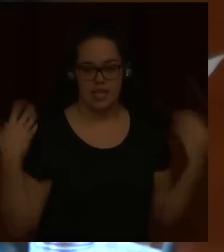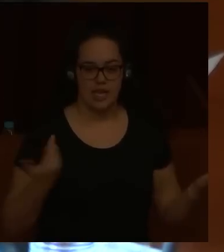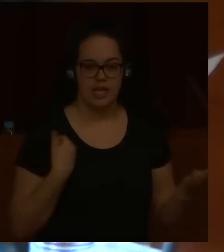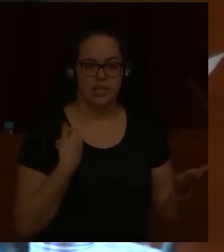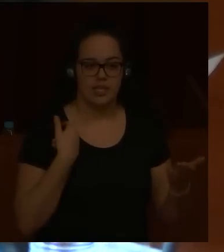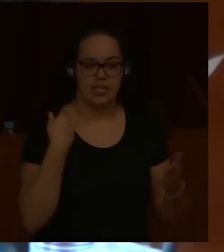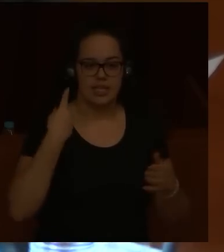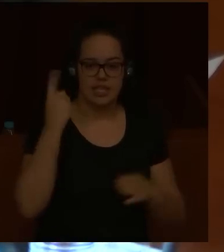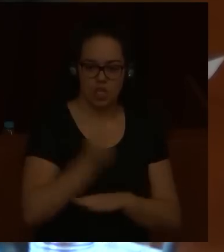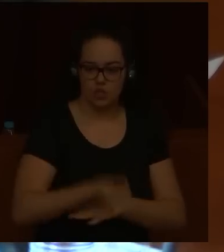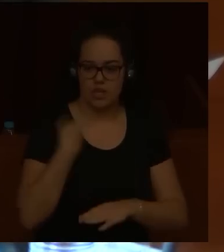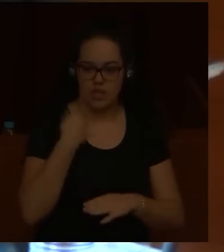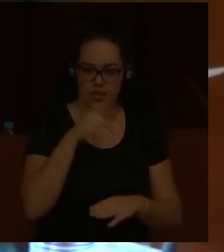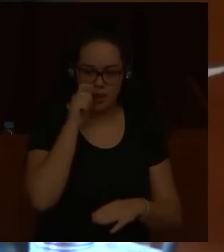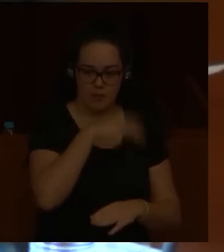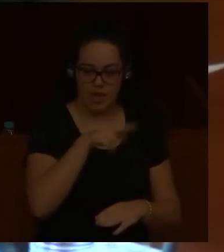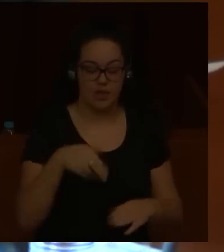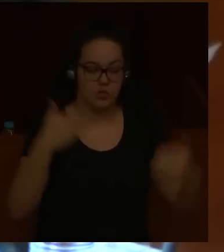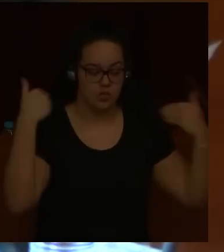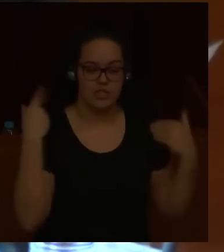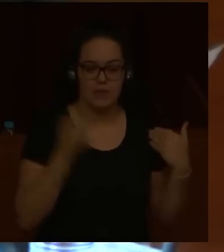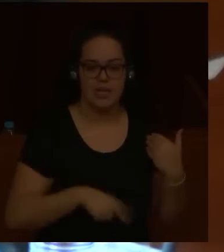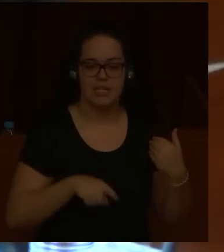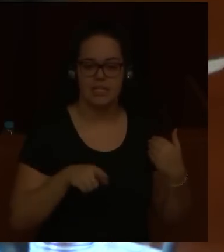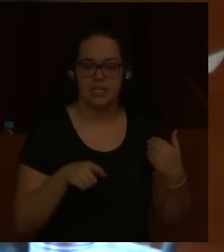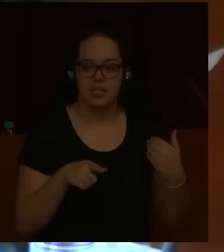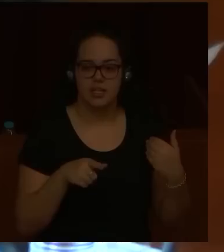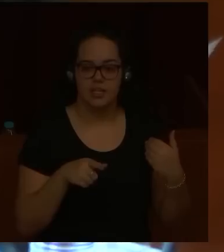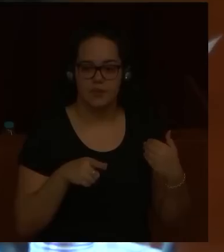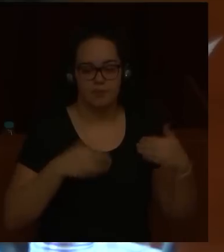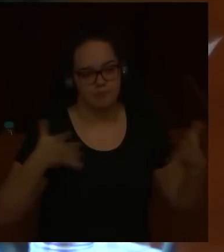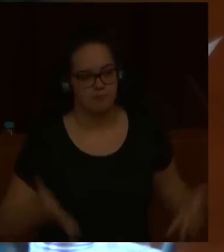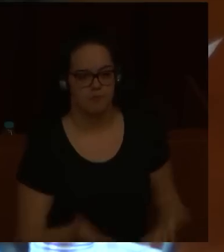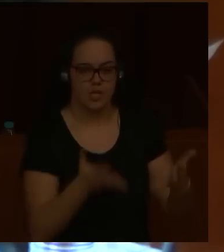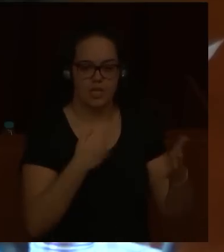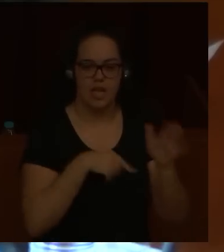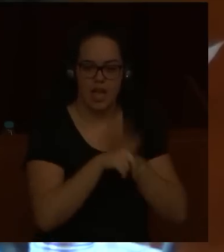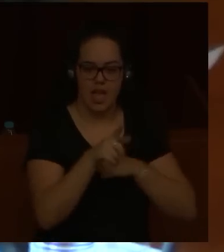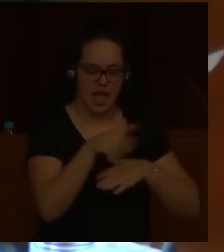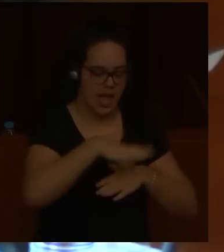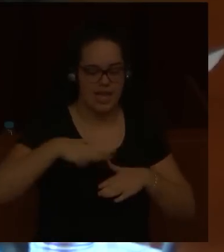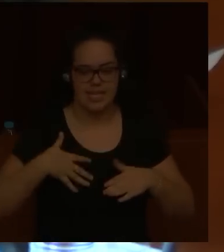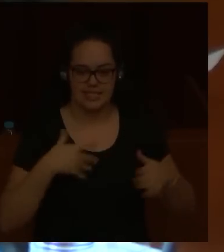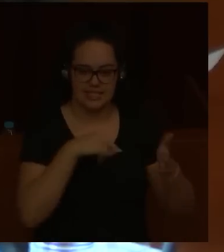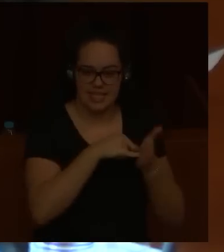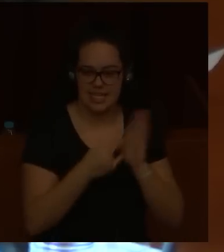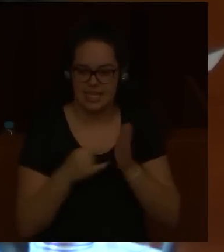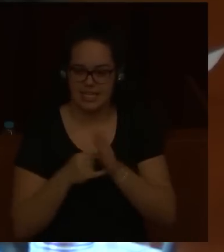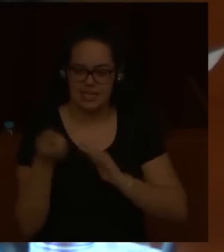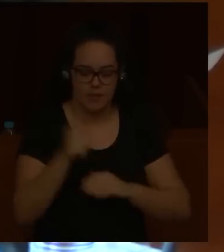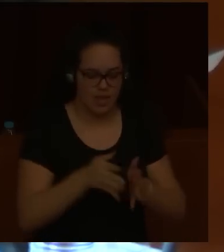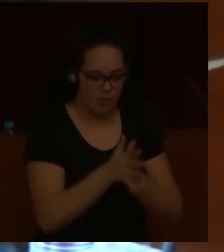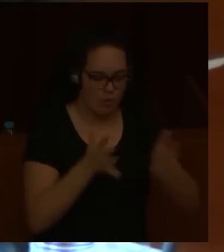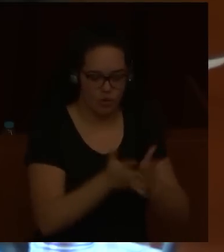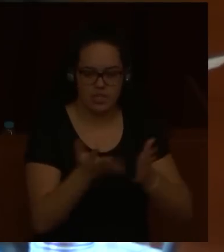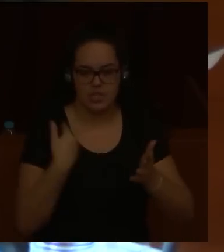asumiendo entonces la responsabilidad de la puesta en marcha e impulso de las distintas áreas técnicas del museo y la potenciación